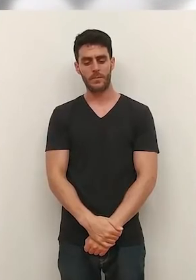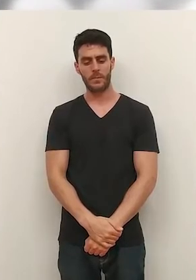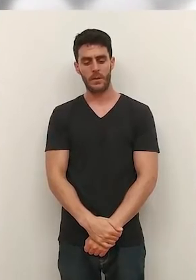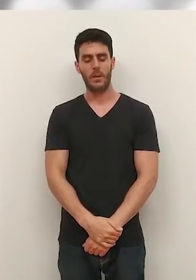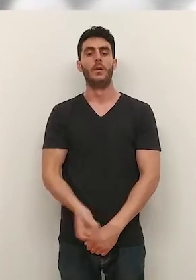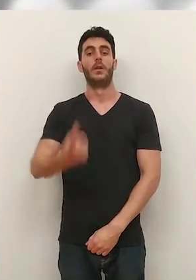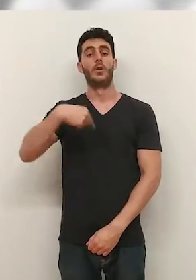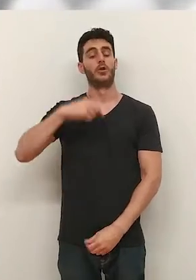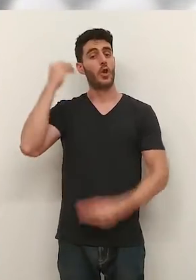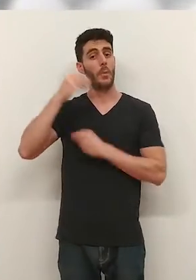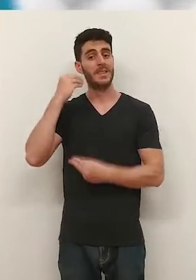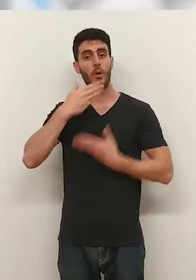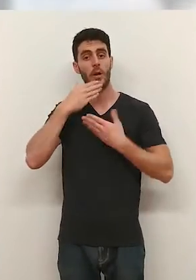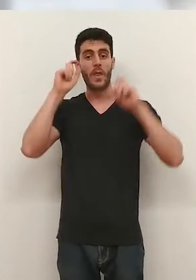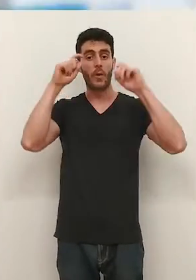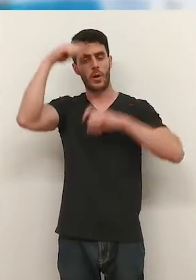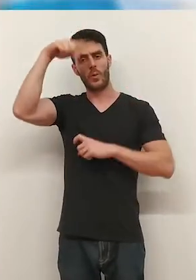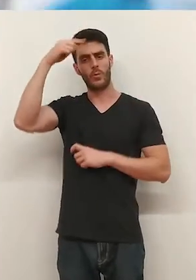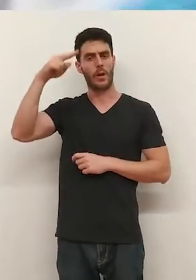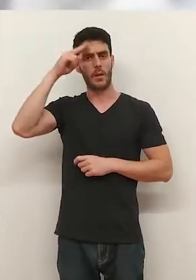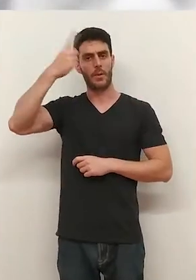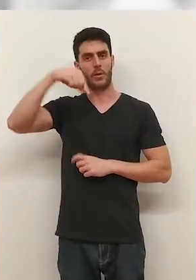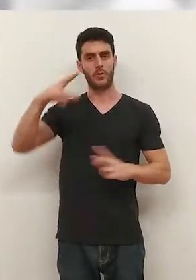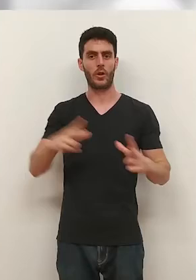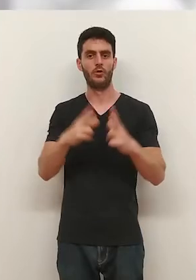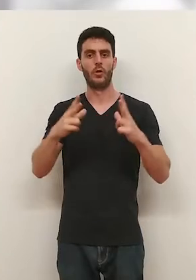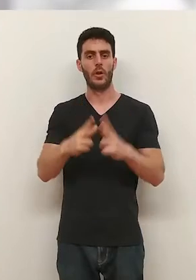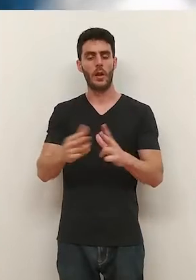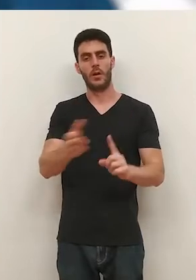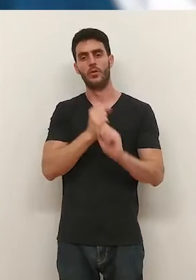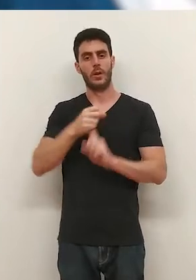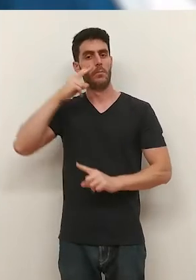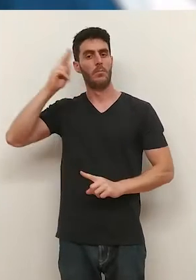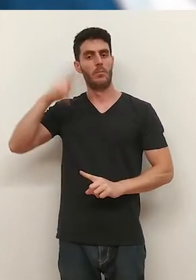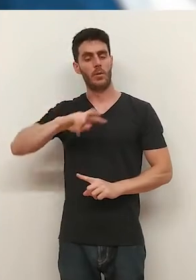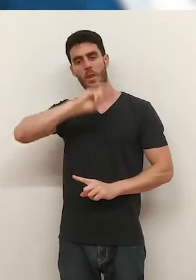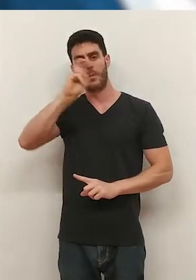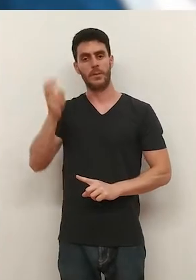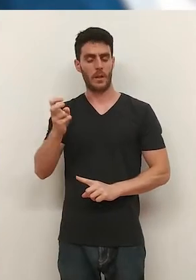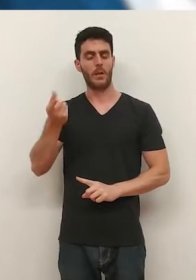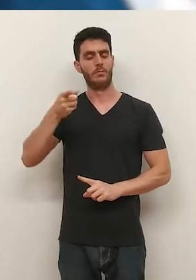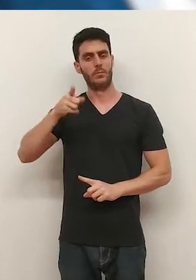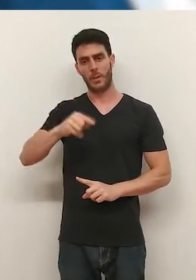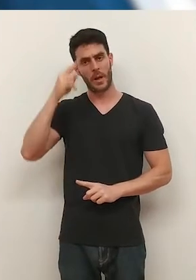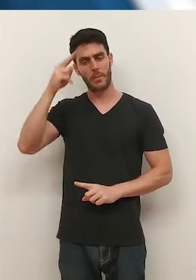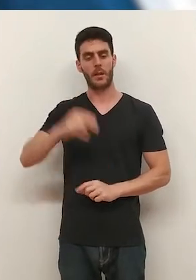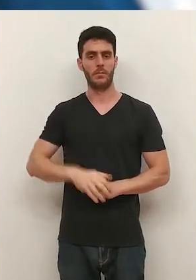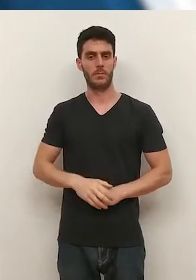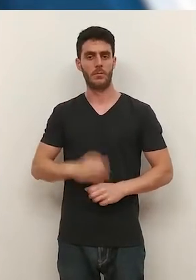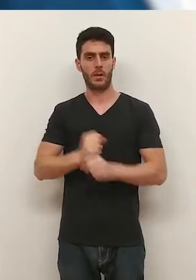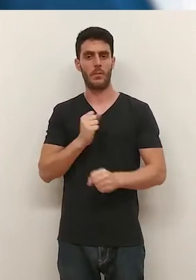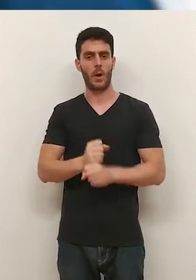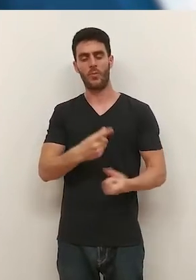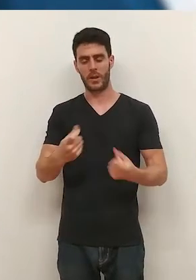Entendemos desde Gilda que solo desde la educación, la cultura y el respeto conseguiremos una sociedad que reconozca y respete su diversidad.